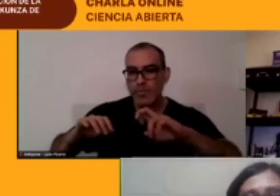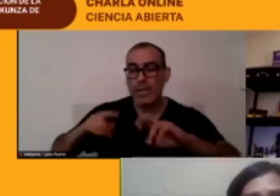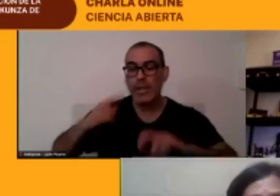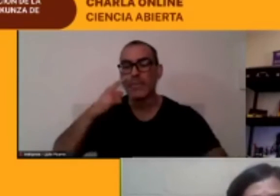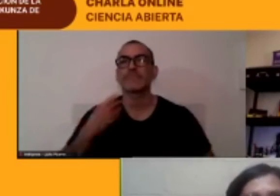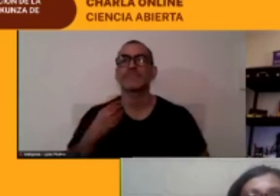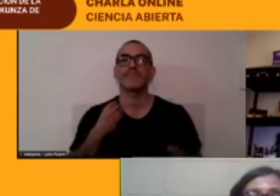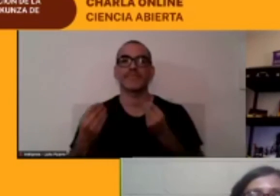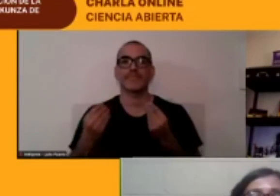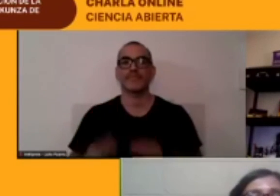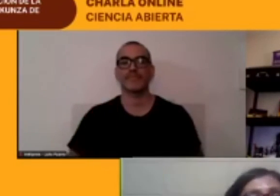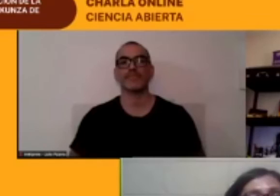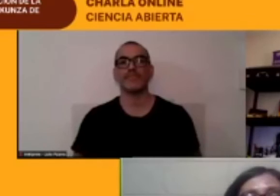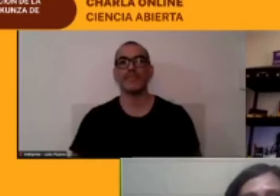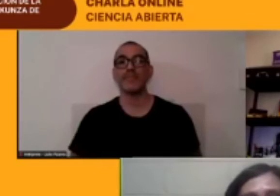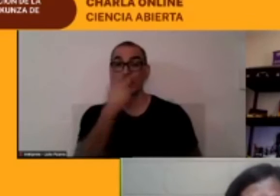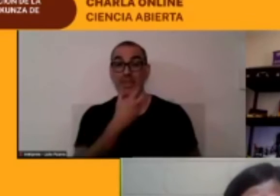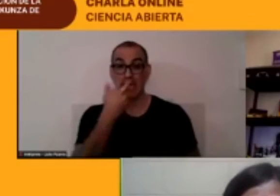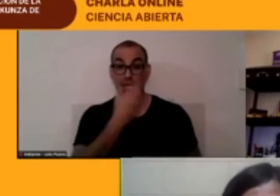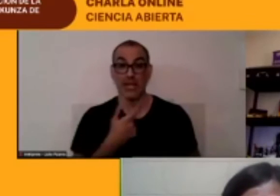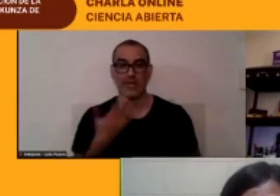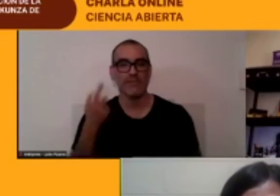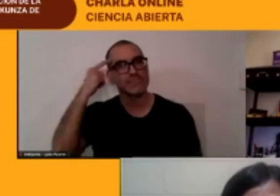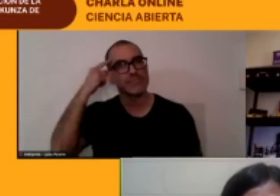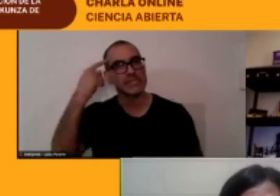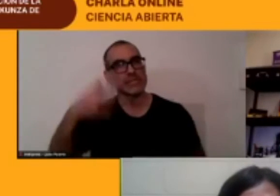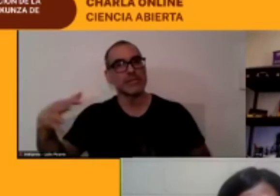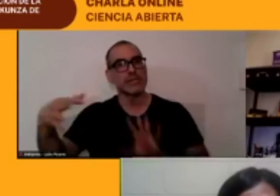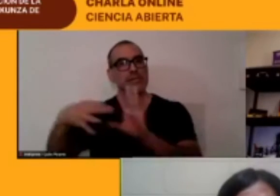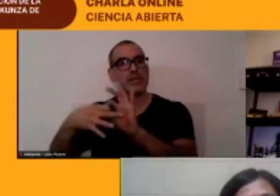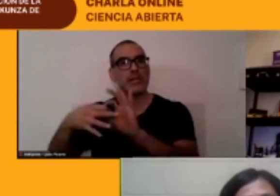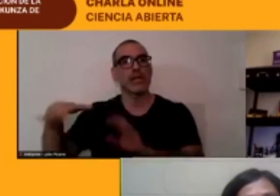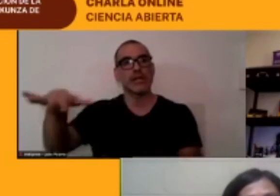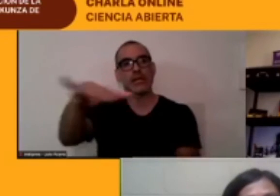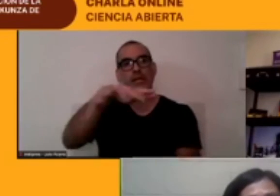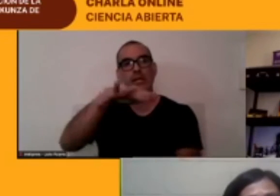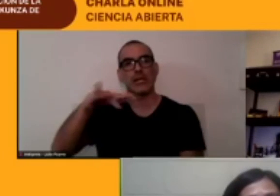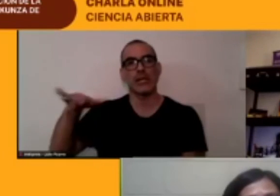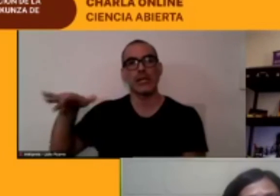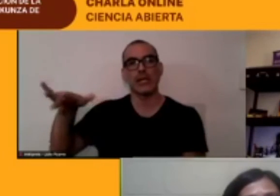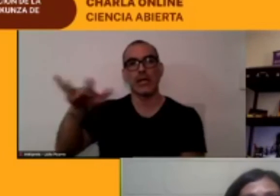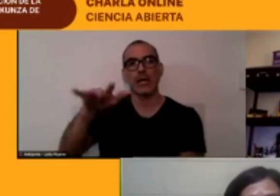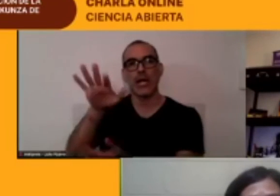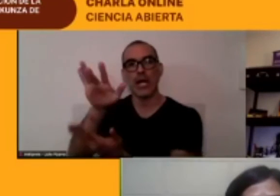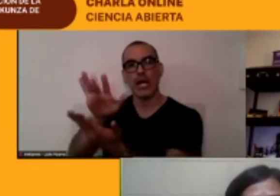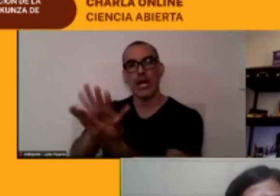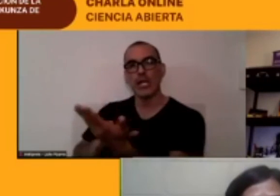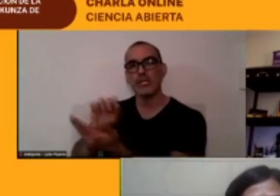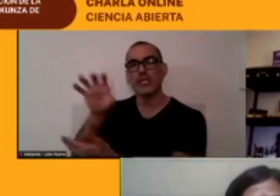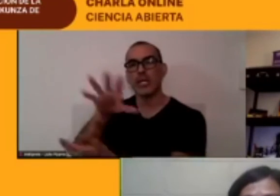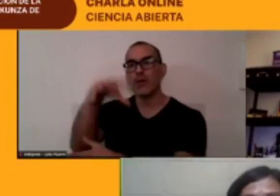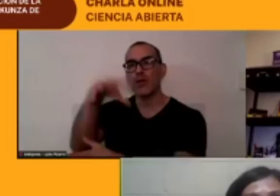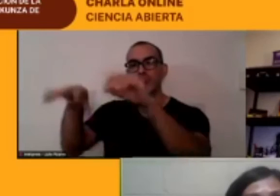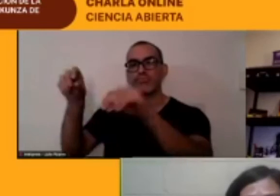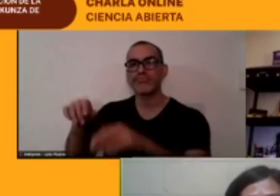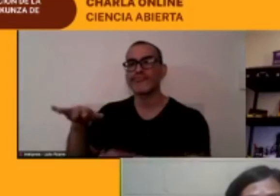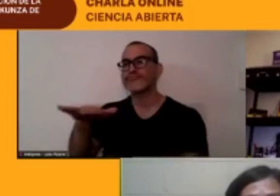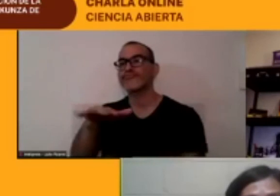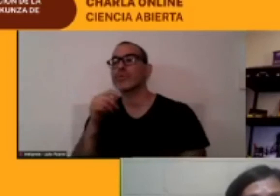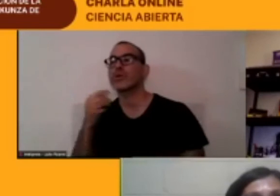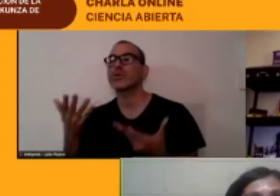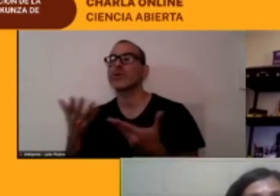lengua obviamente se asocia a un espacio geográfico ¿verdad? pero estamos recién